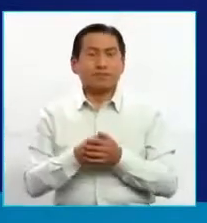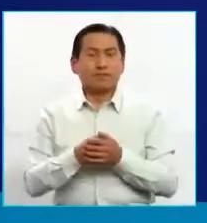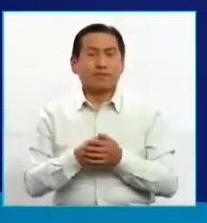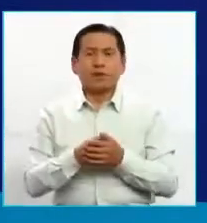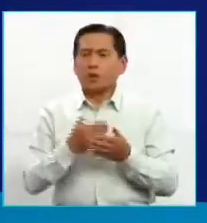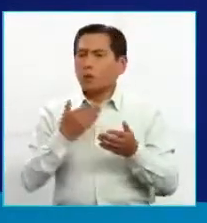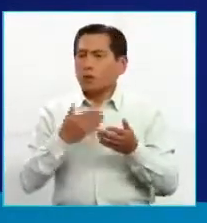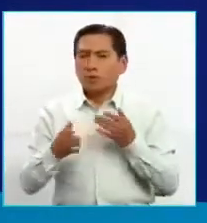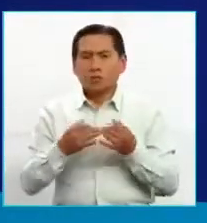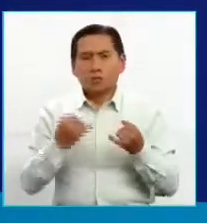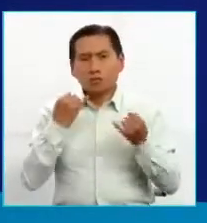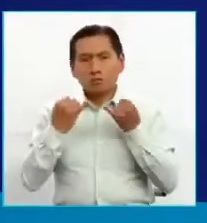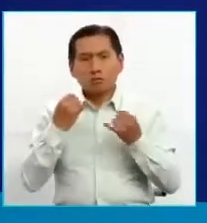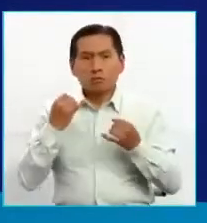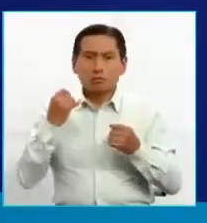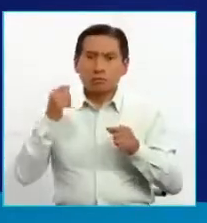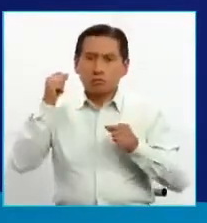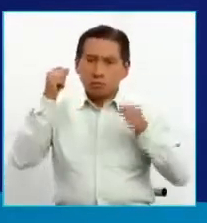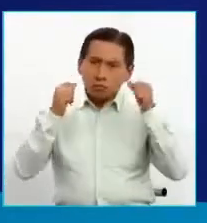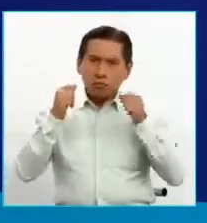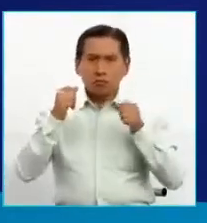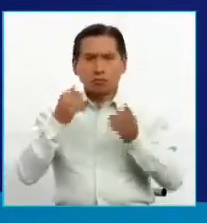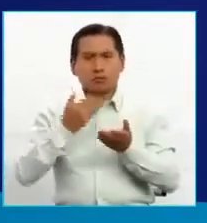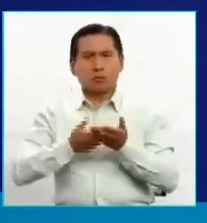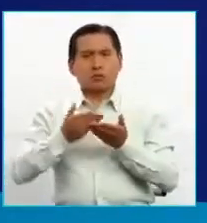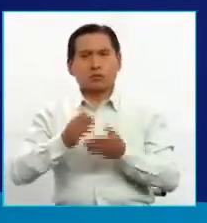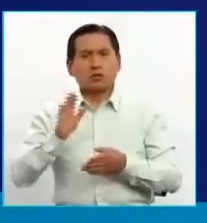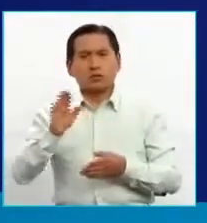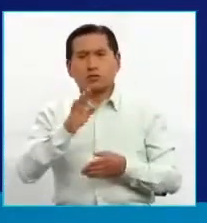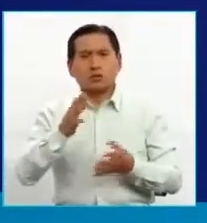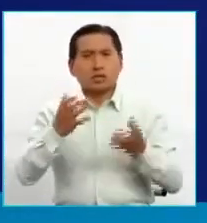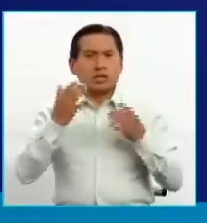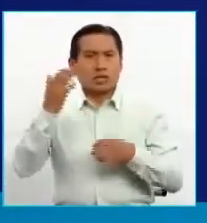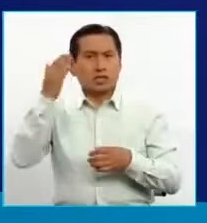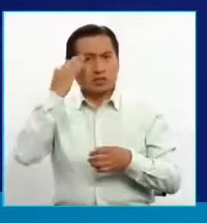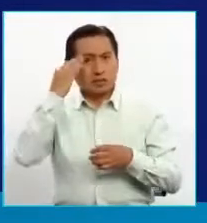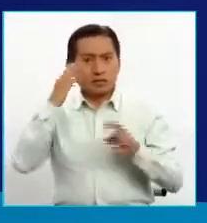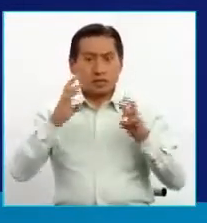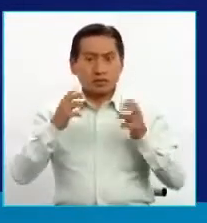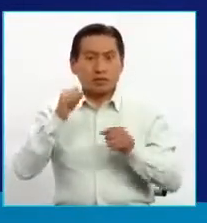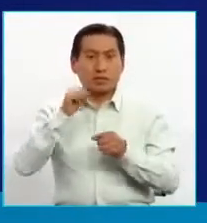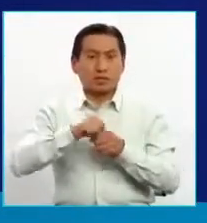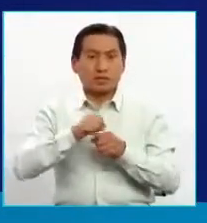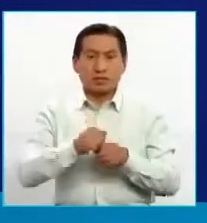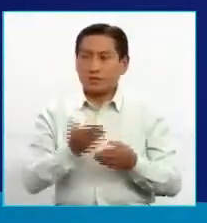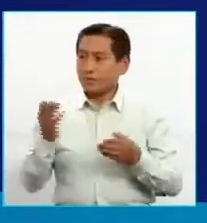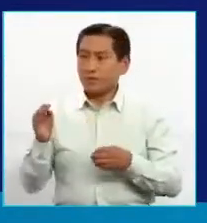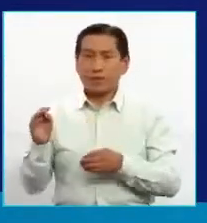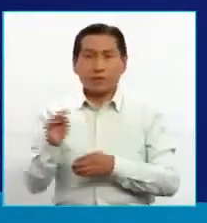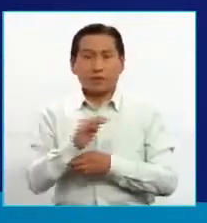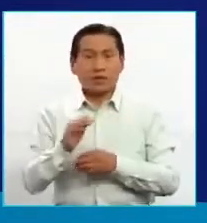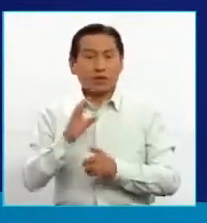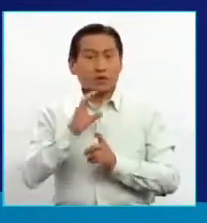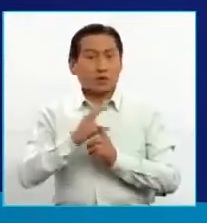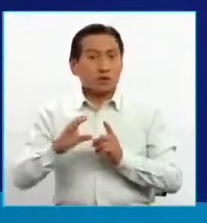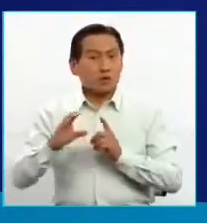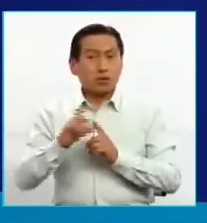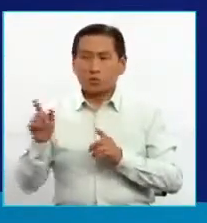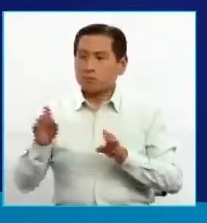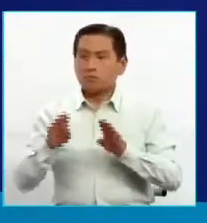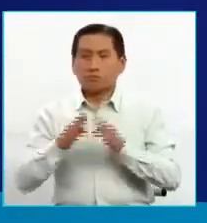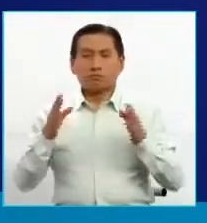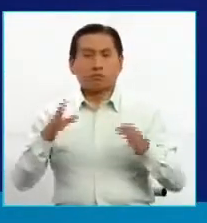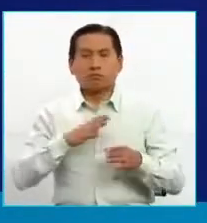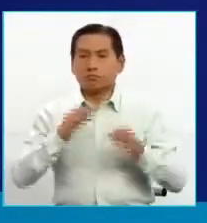para cualquier dato, duda, propuesta, todo lo que quiera usted conocer en relación con el trabajo que realiza el ministerio, pues puertas abiertas y